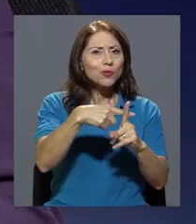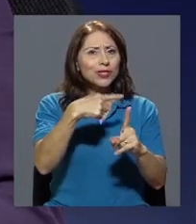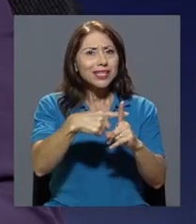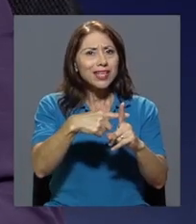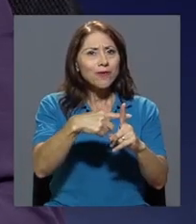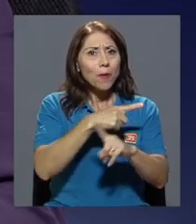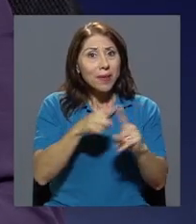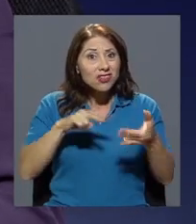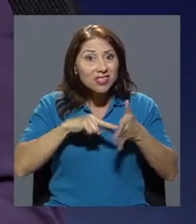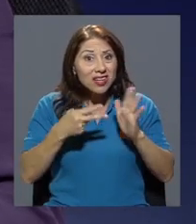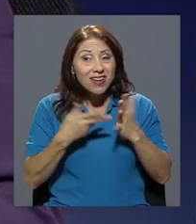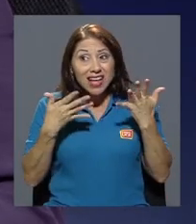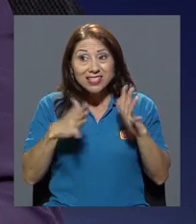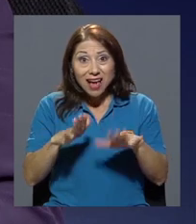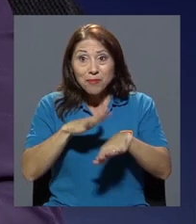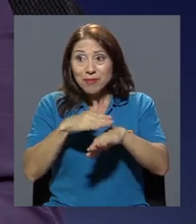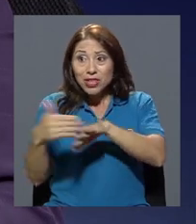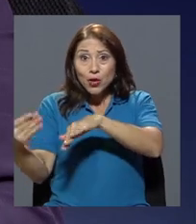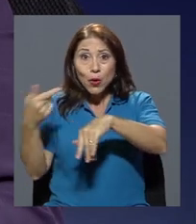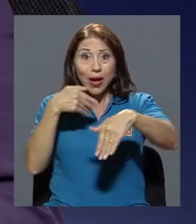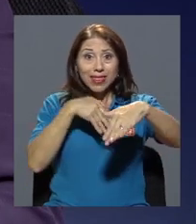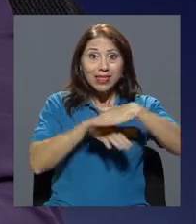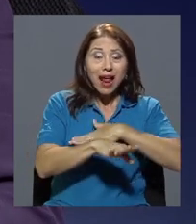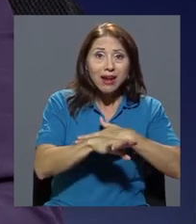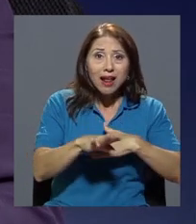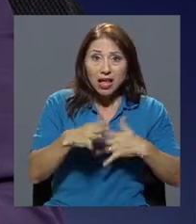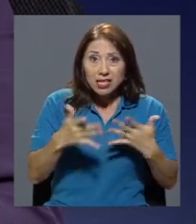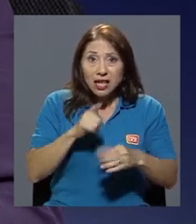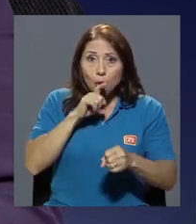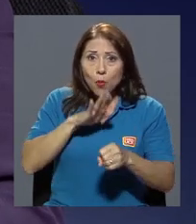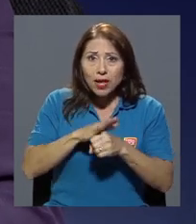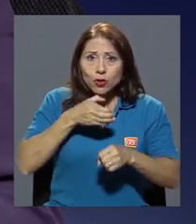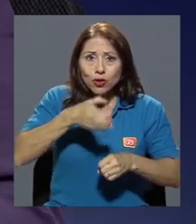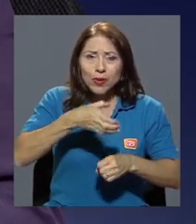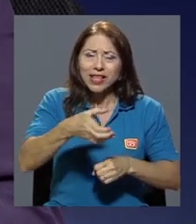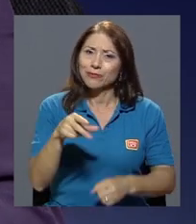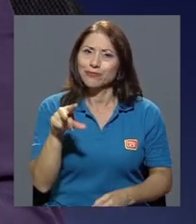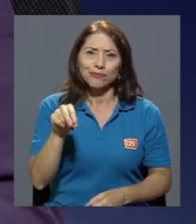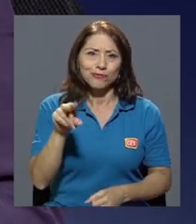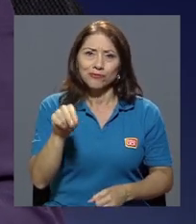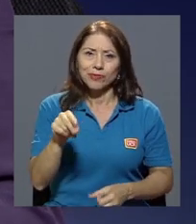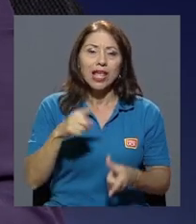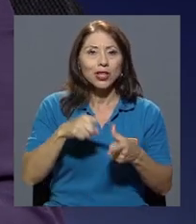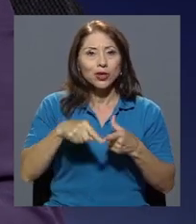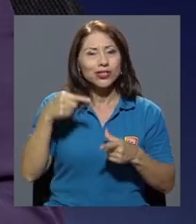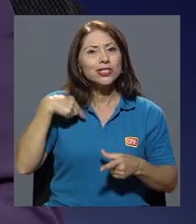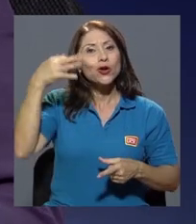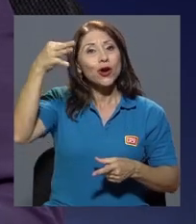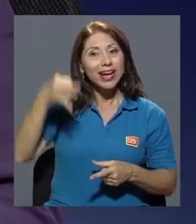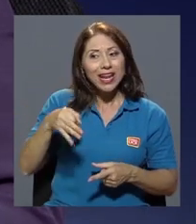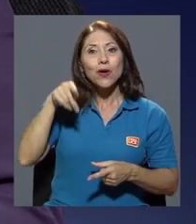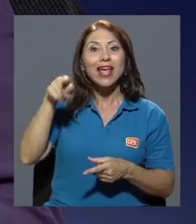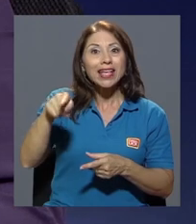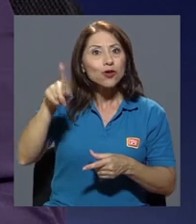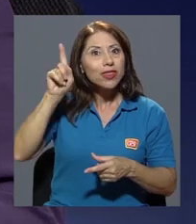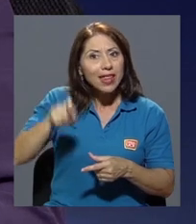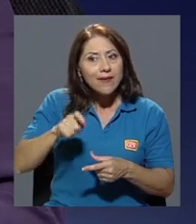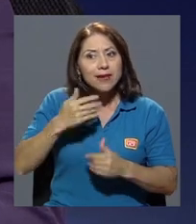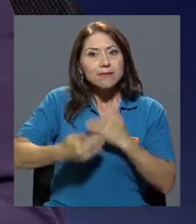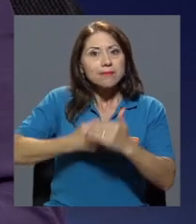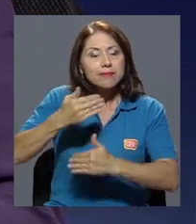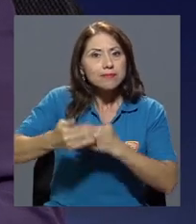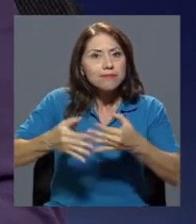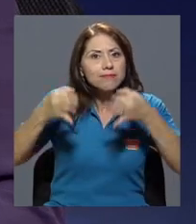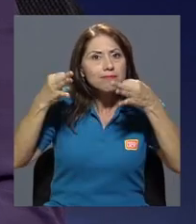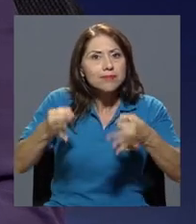pero no por haberle permitido está cumpliendo lo que la Comisión está recomendando. Entonces sí es un caso que creo que va a ser tramitado de manera prioritaria,